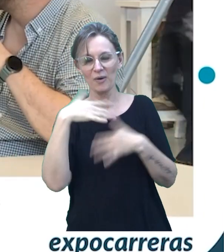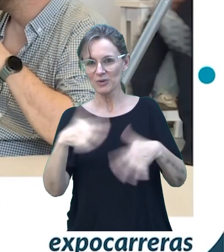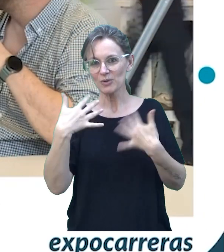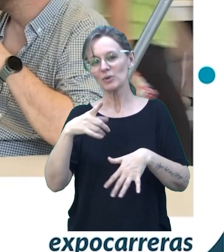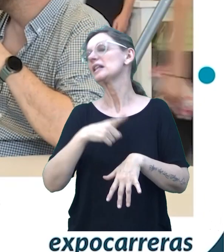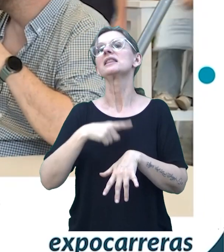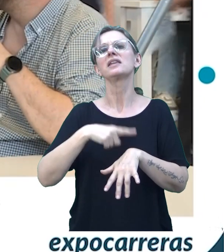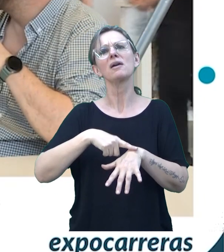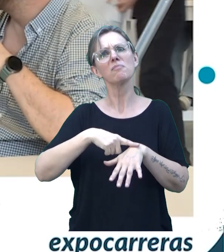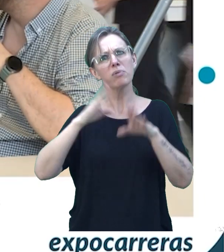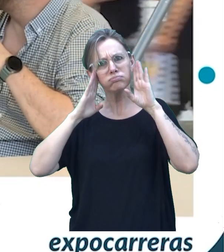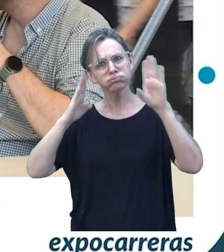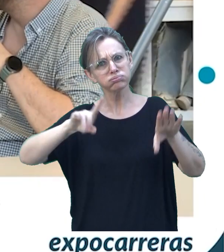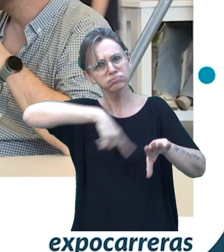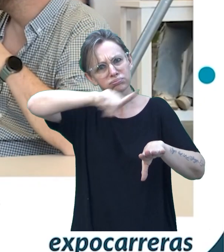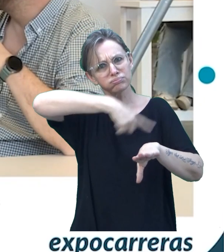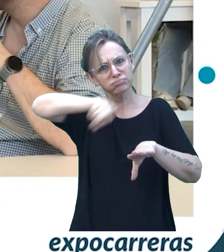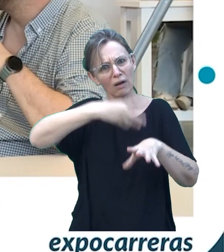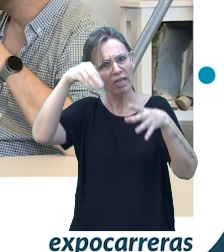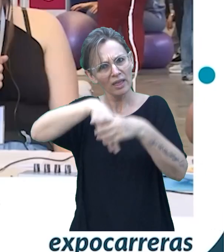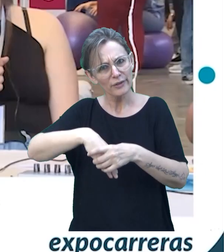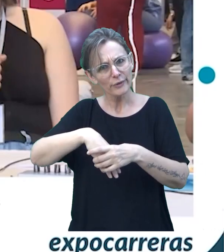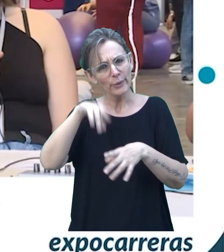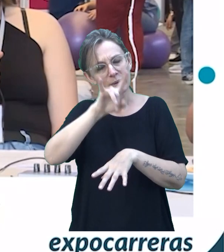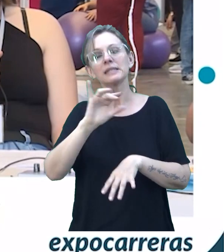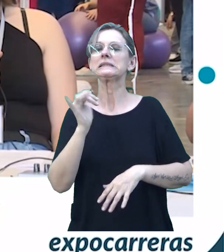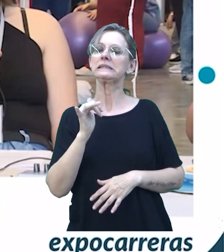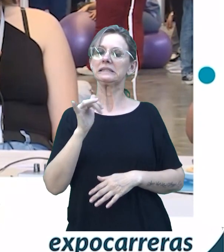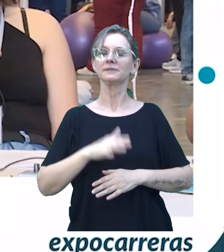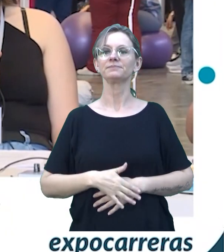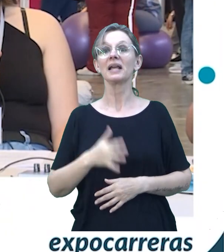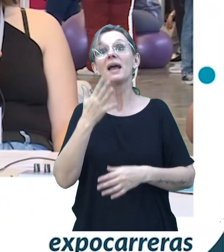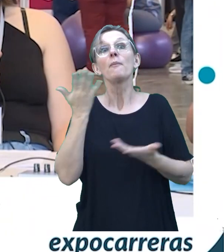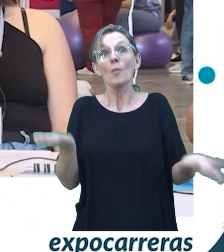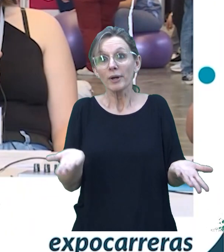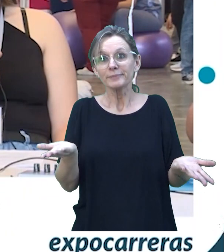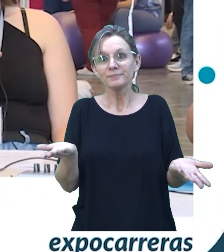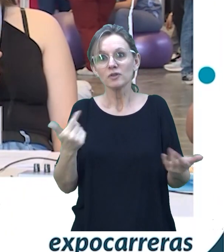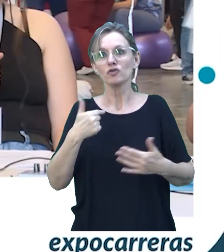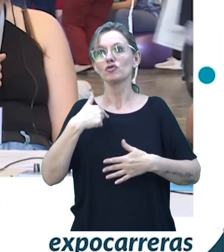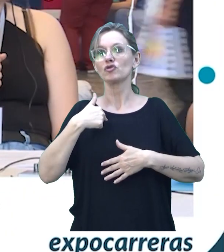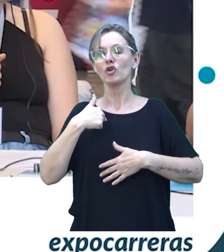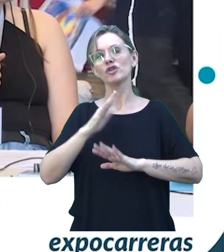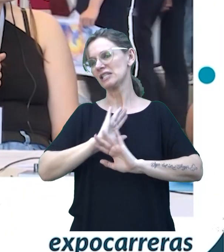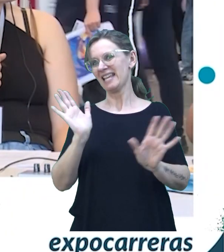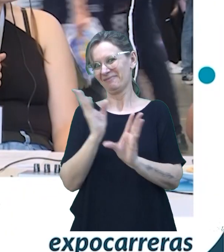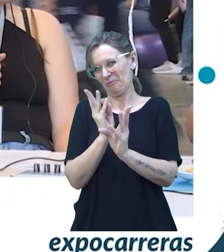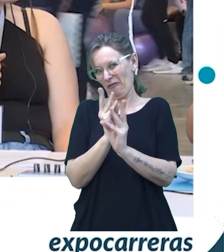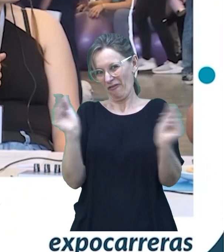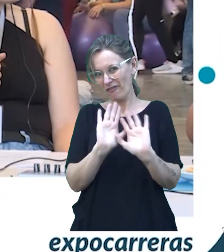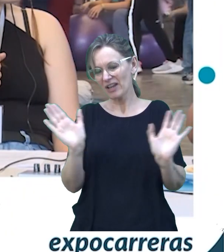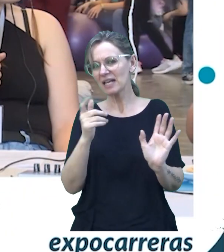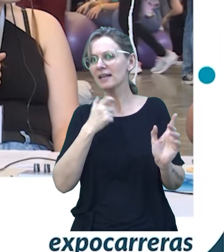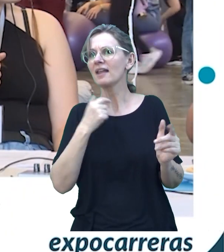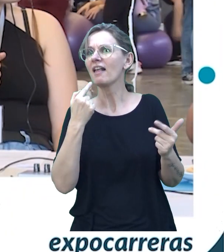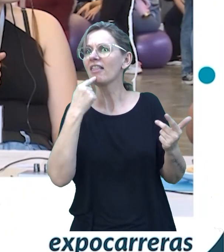universidad. Pasas mucho tiempo. universidad, sí, la verdad que sí. Muy bien. Bueno, chicos, yo ya los despido. No sé si tienen alguna consulta